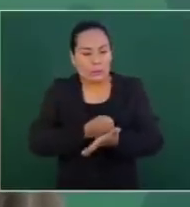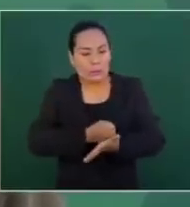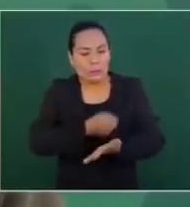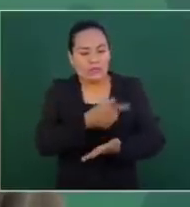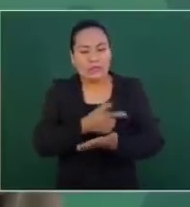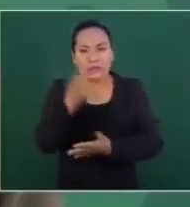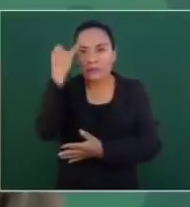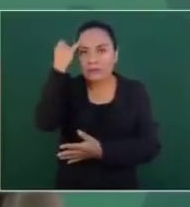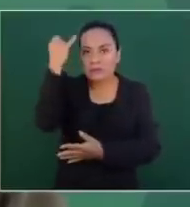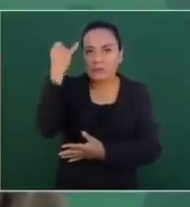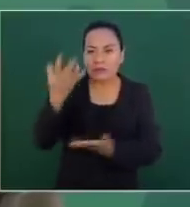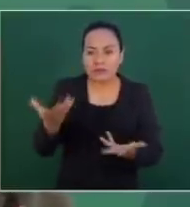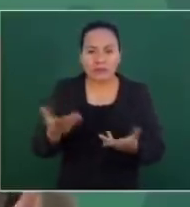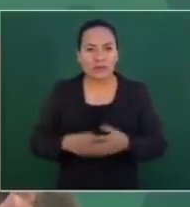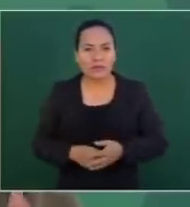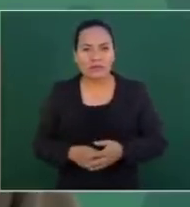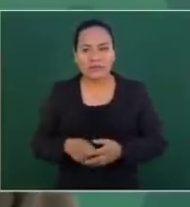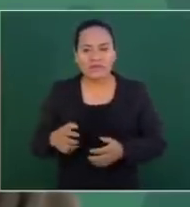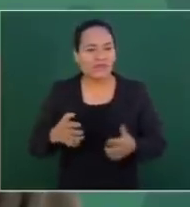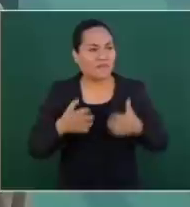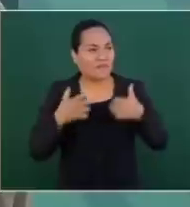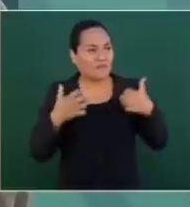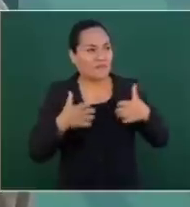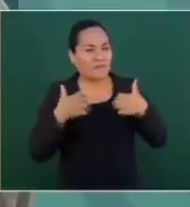los saca de quicio.